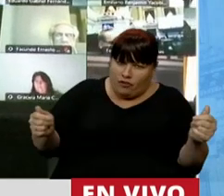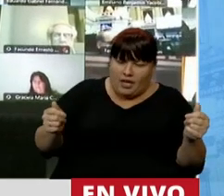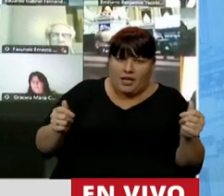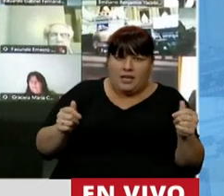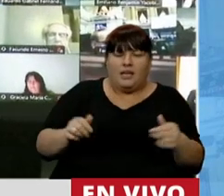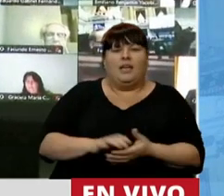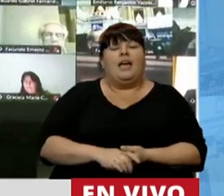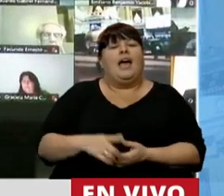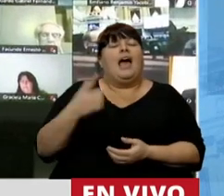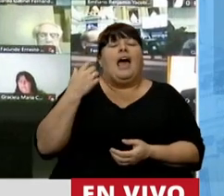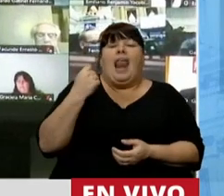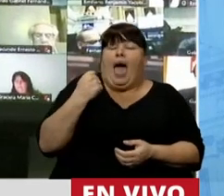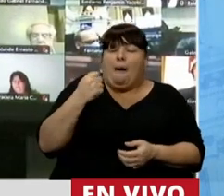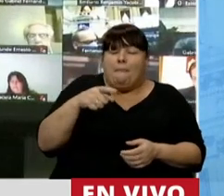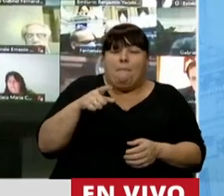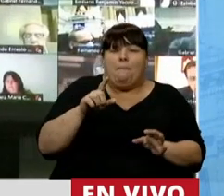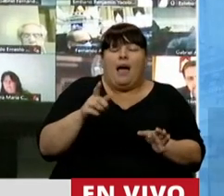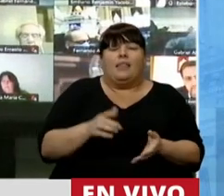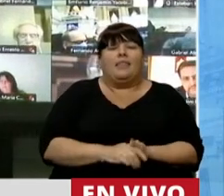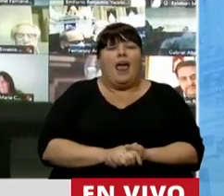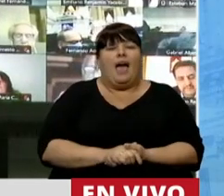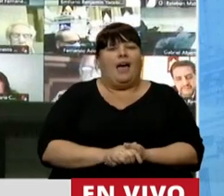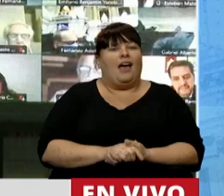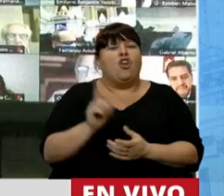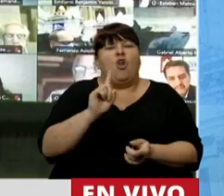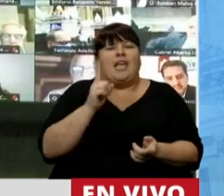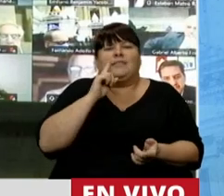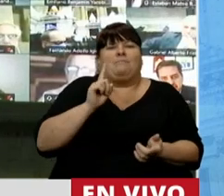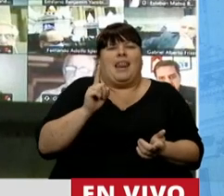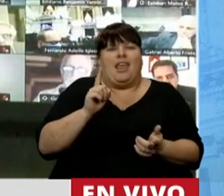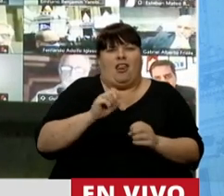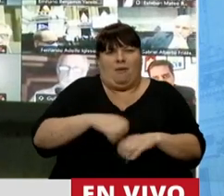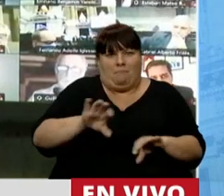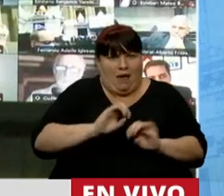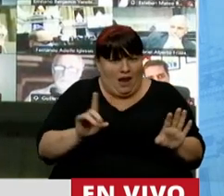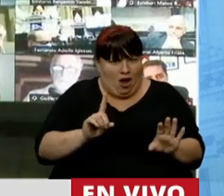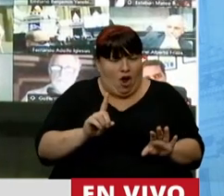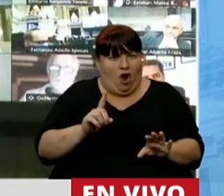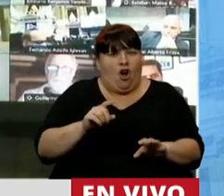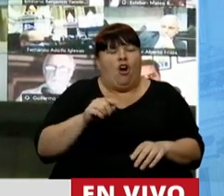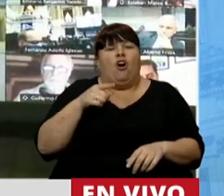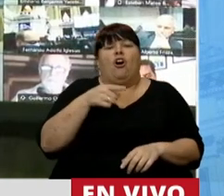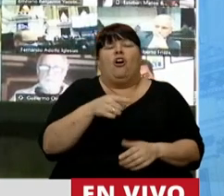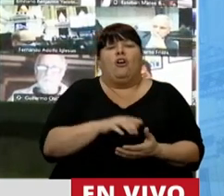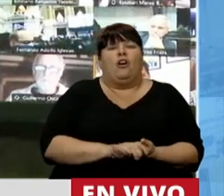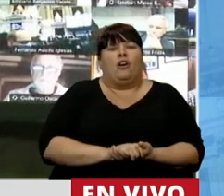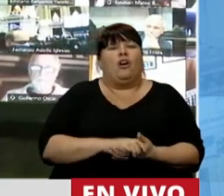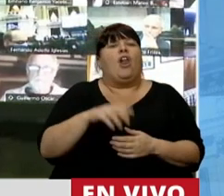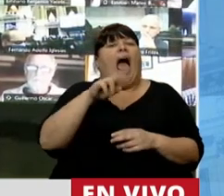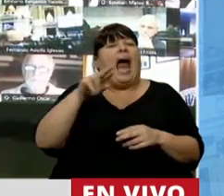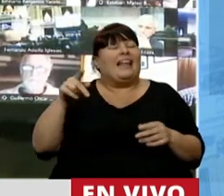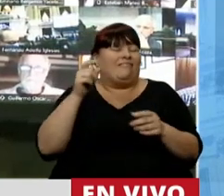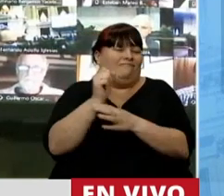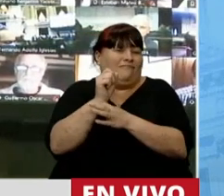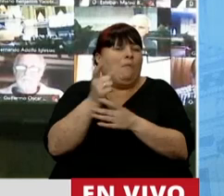la patria no está en peligro. Los artistas han vuelto al